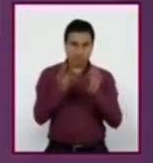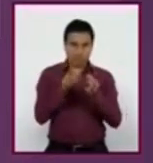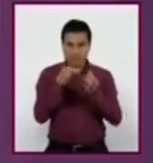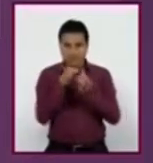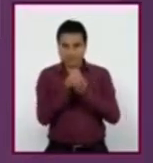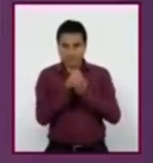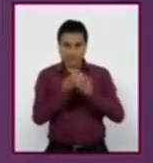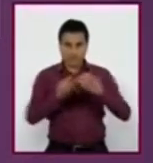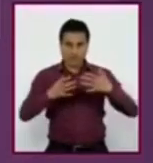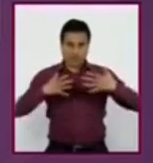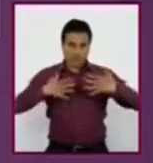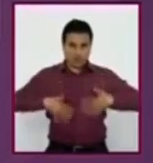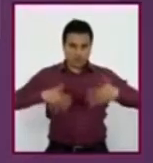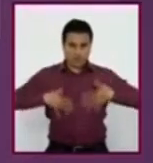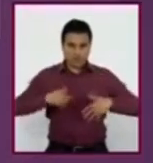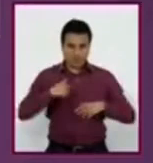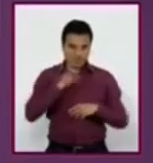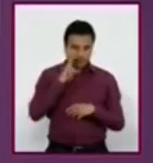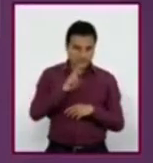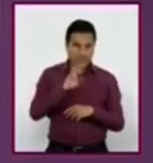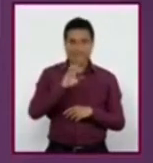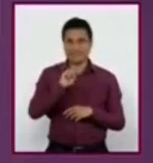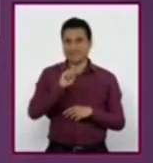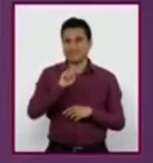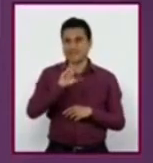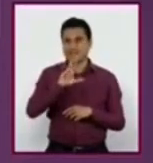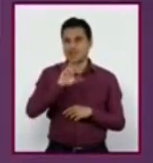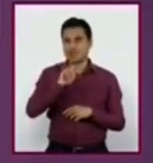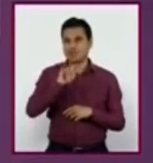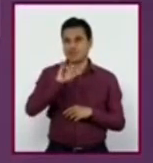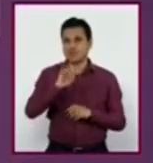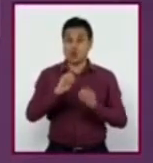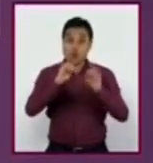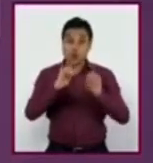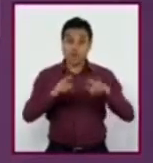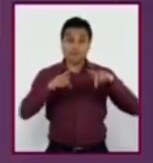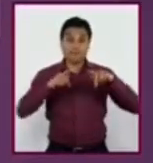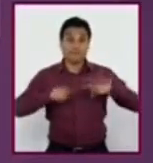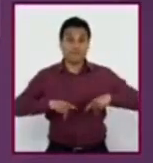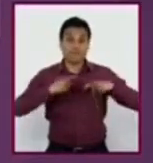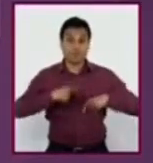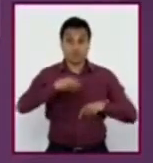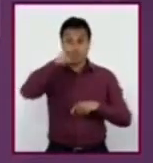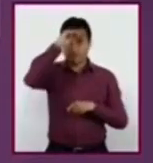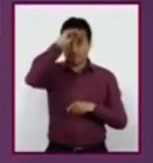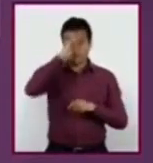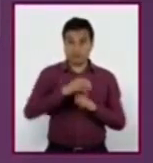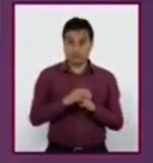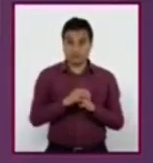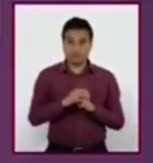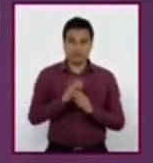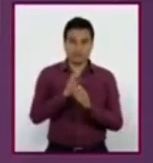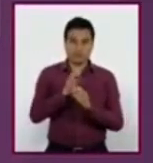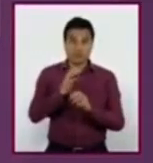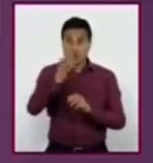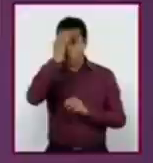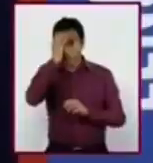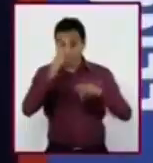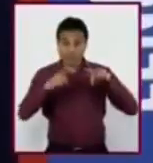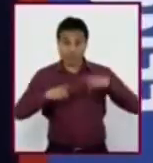le conoce como estereotipo. Y las ideas preconcebidas que tenemos sobre la lengua o sus hablantes son prejuicios.